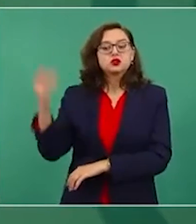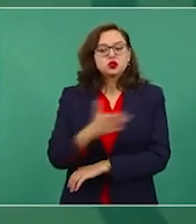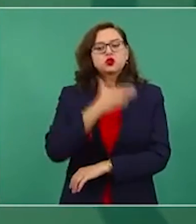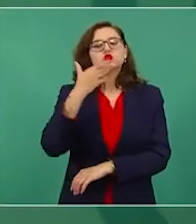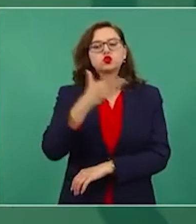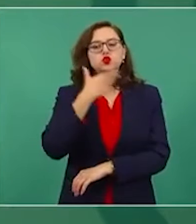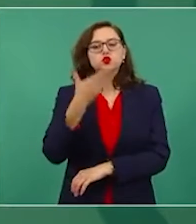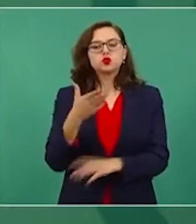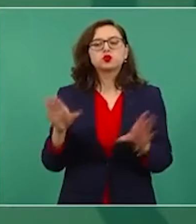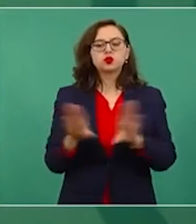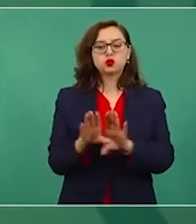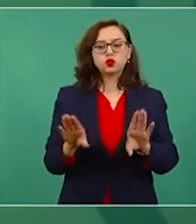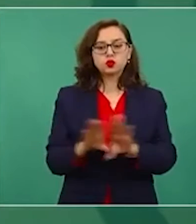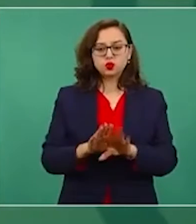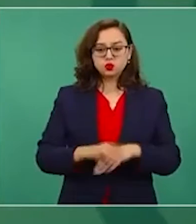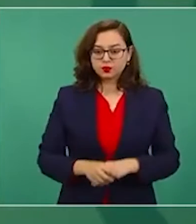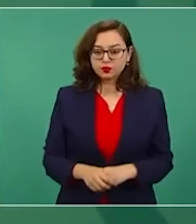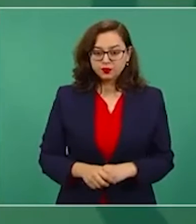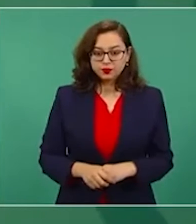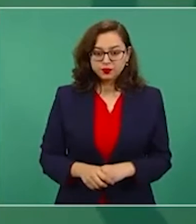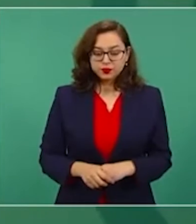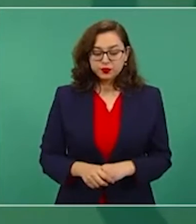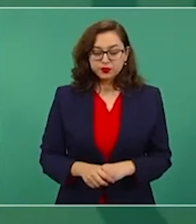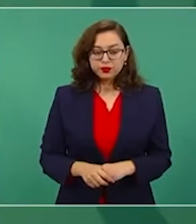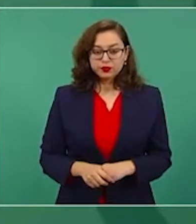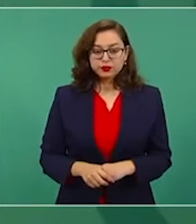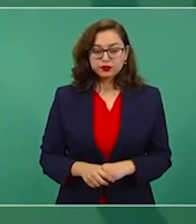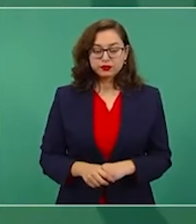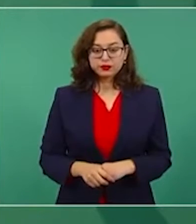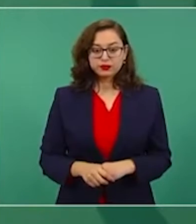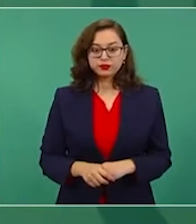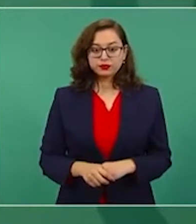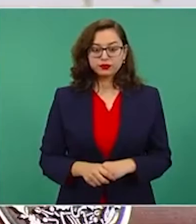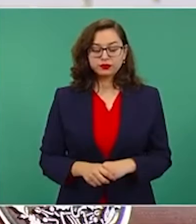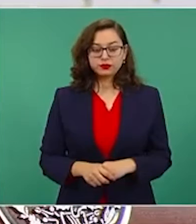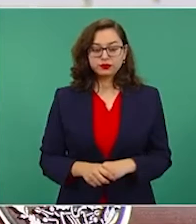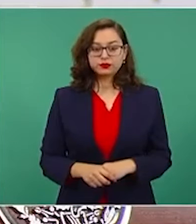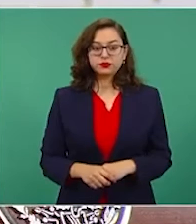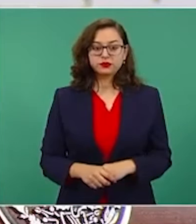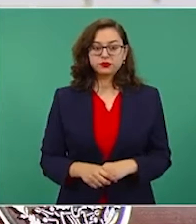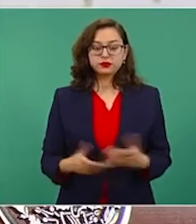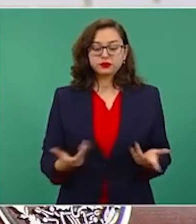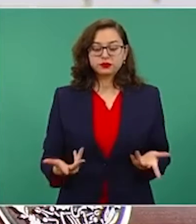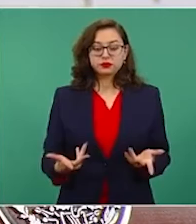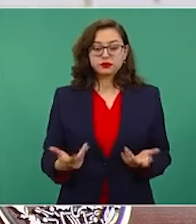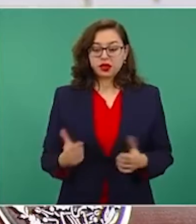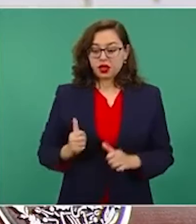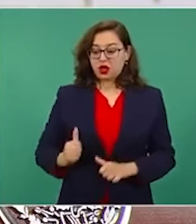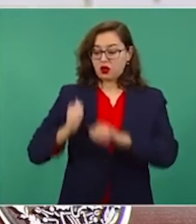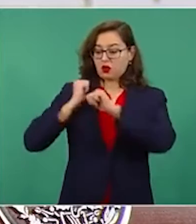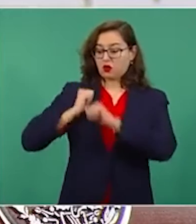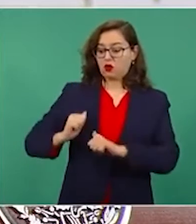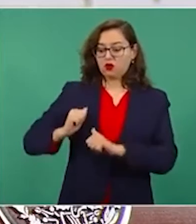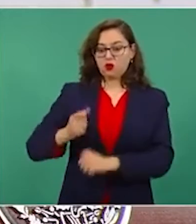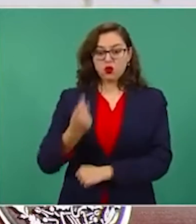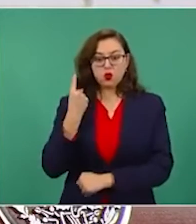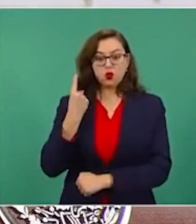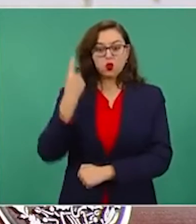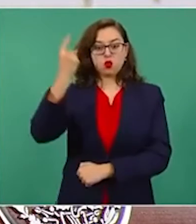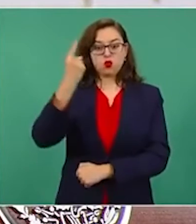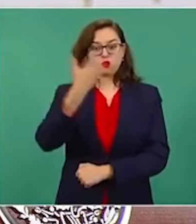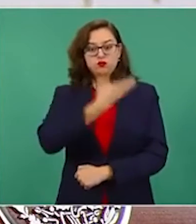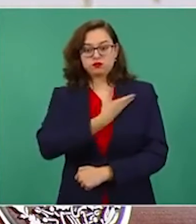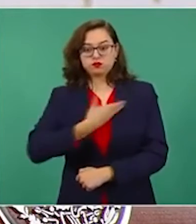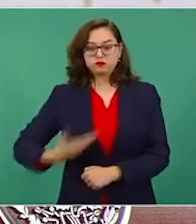de que el poder lo concentraba el presidente